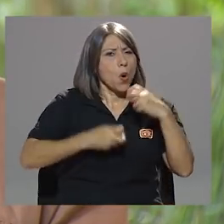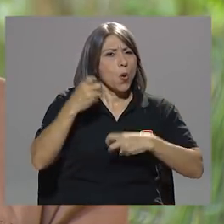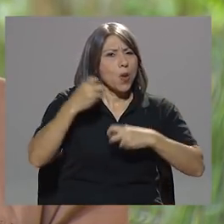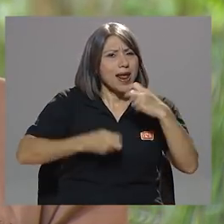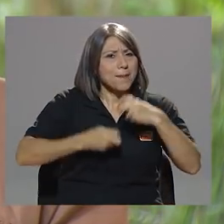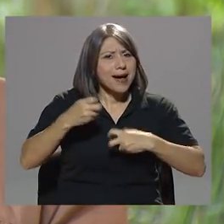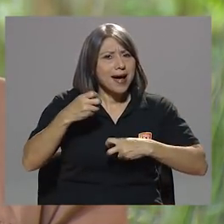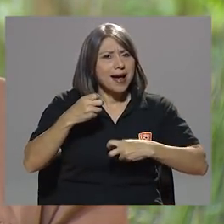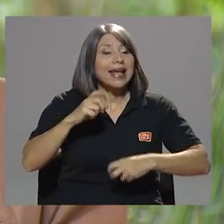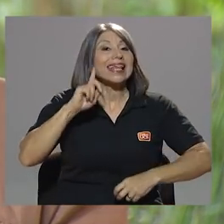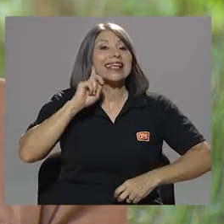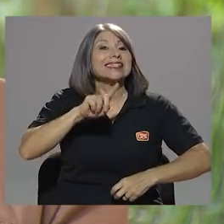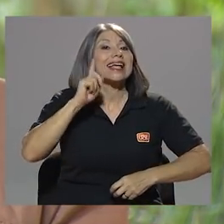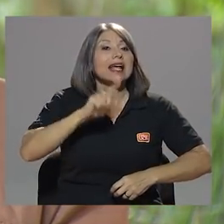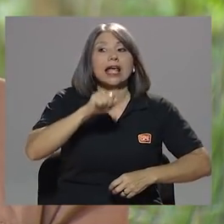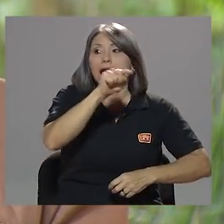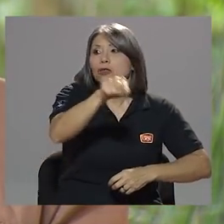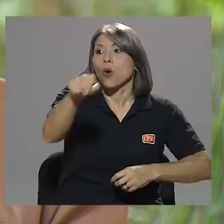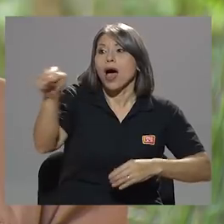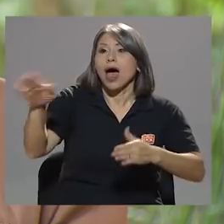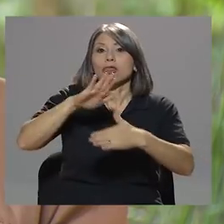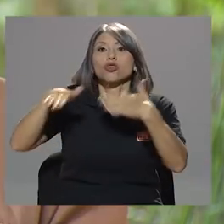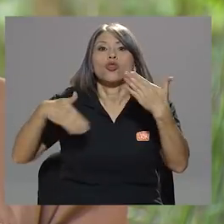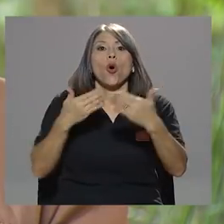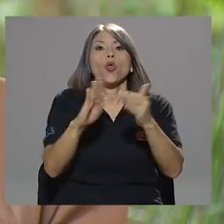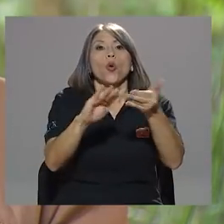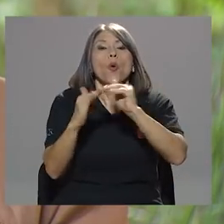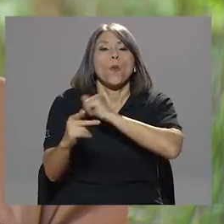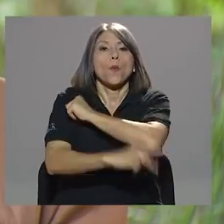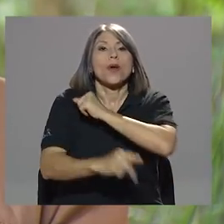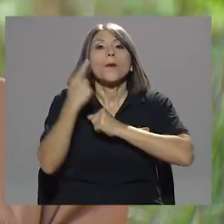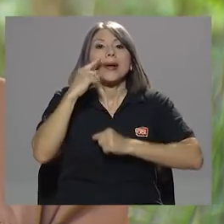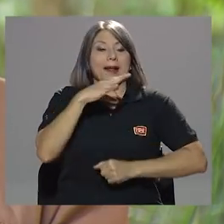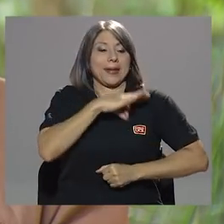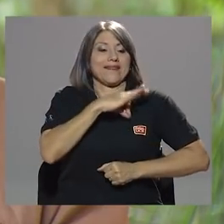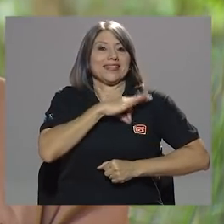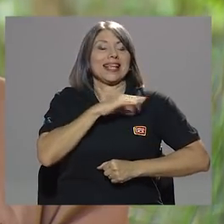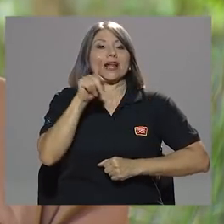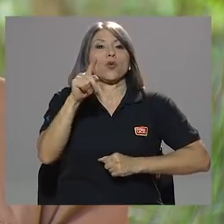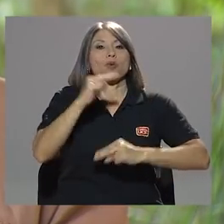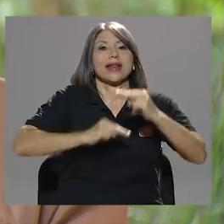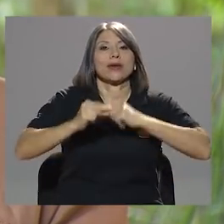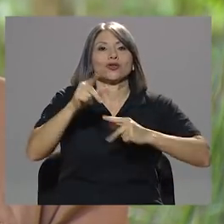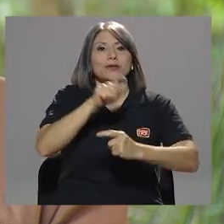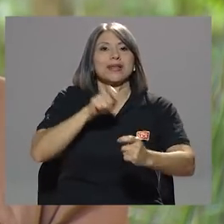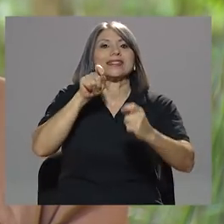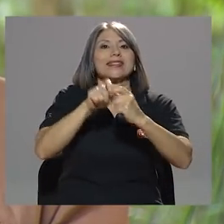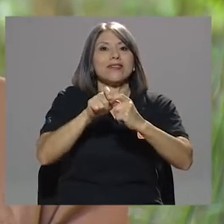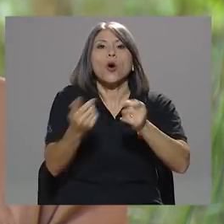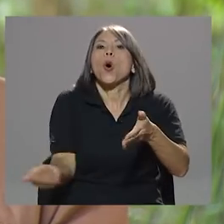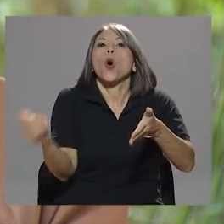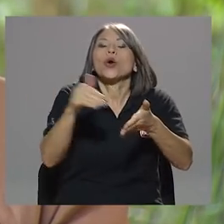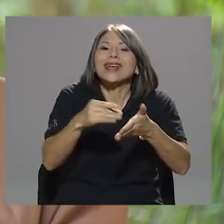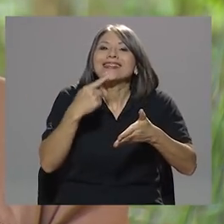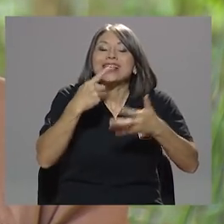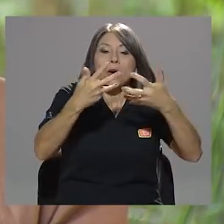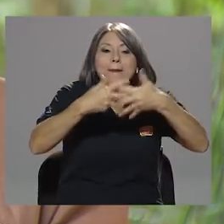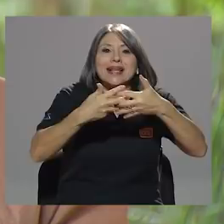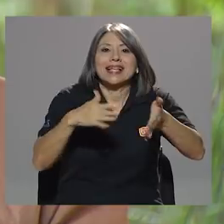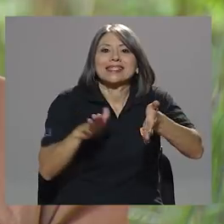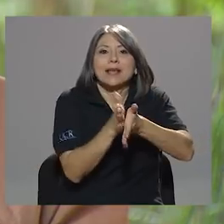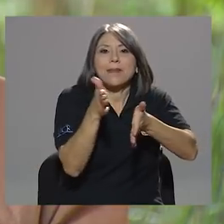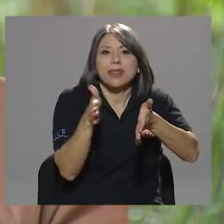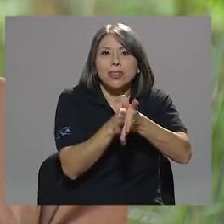engañando a todo un pueblo para beneficiar a un mercado en específico, vuelvo a repetir, las cementeras que han operado